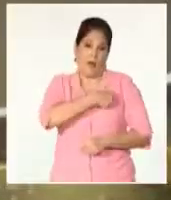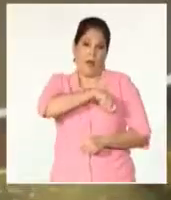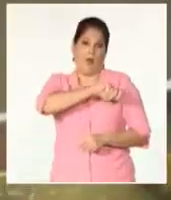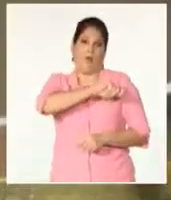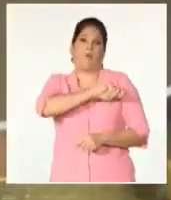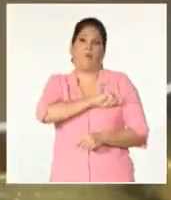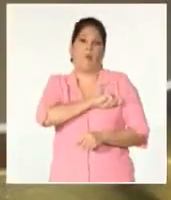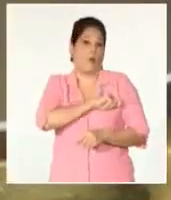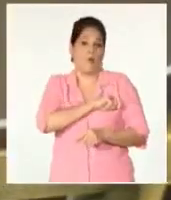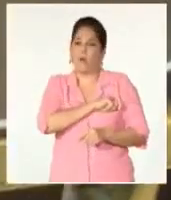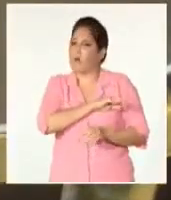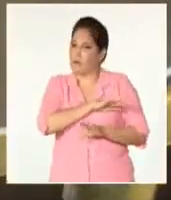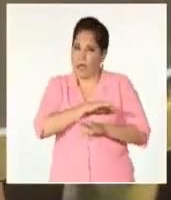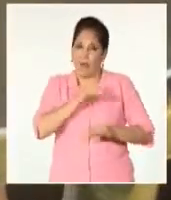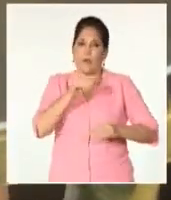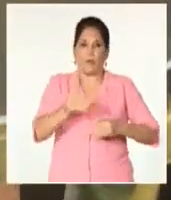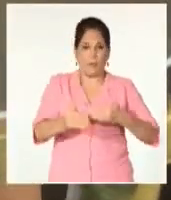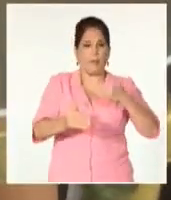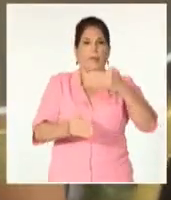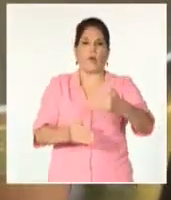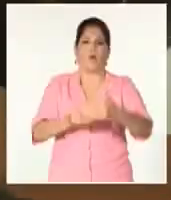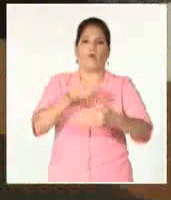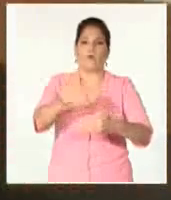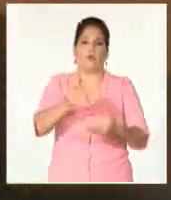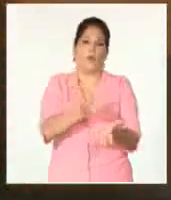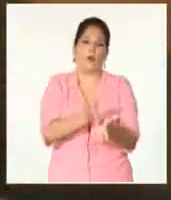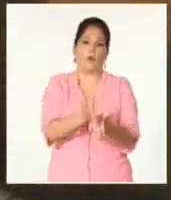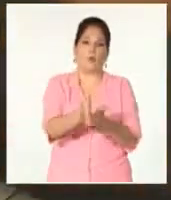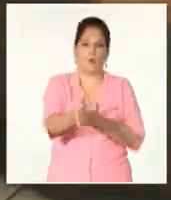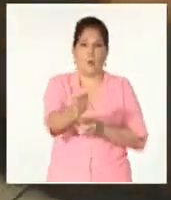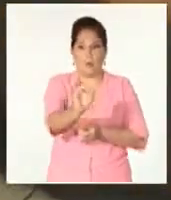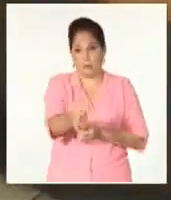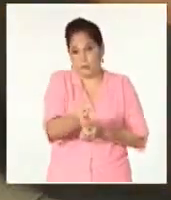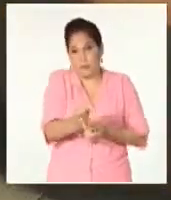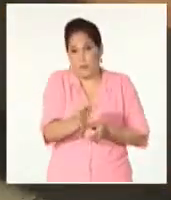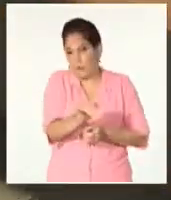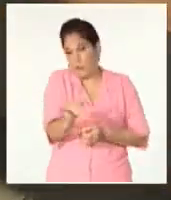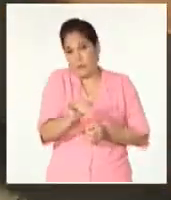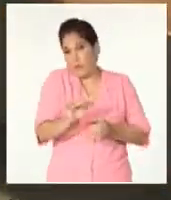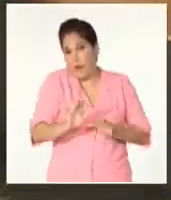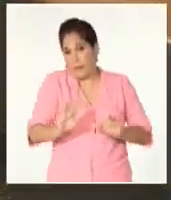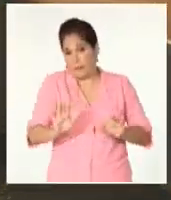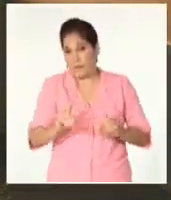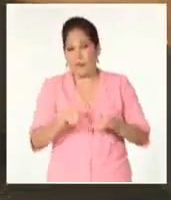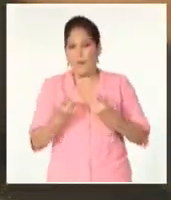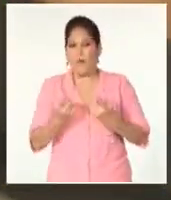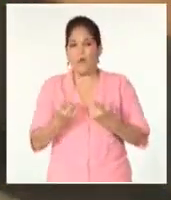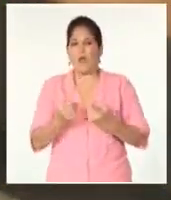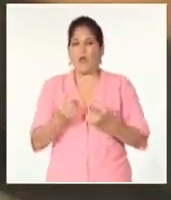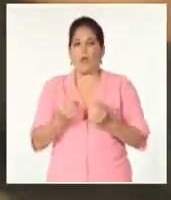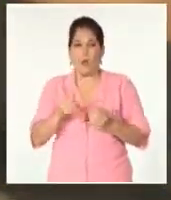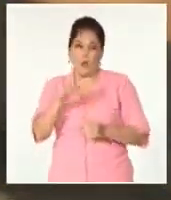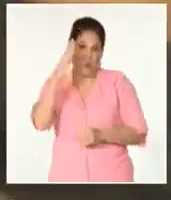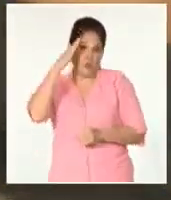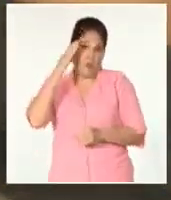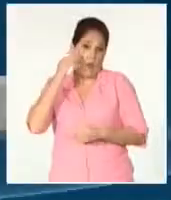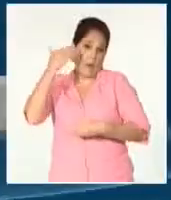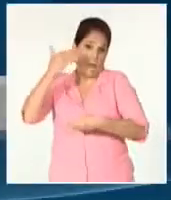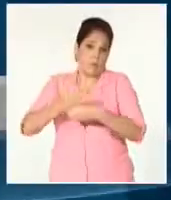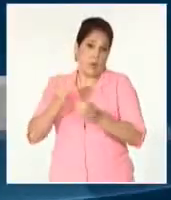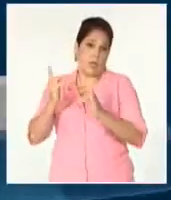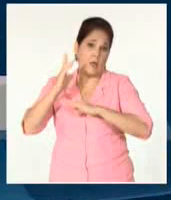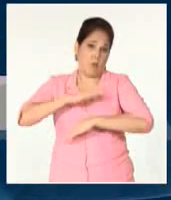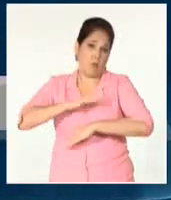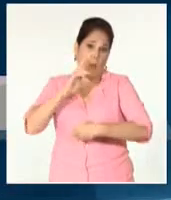primeros días del mes. Es un proceso que tendrá continuidad, bueno, con las limitaciones que hoy tenemos,